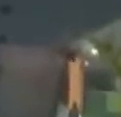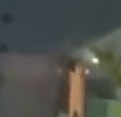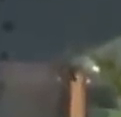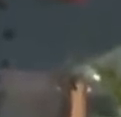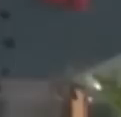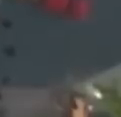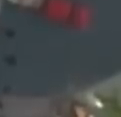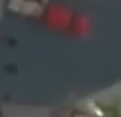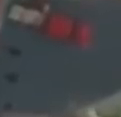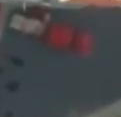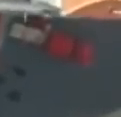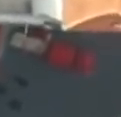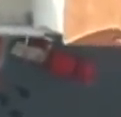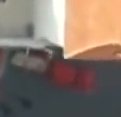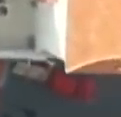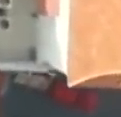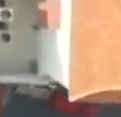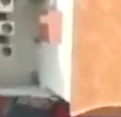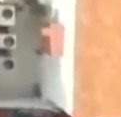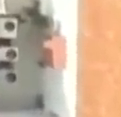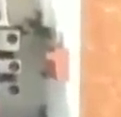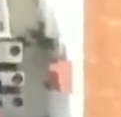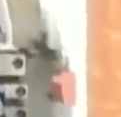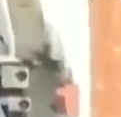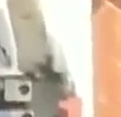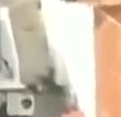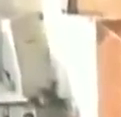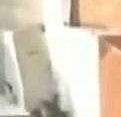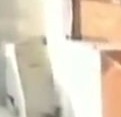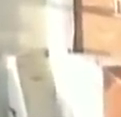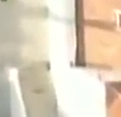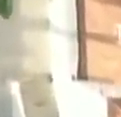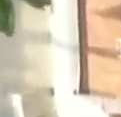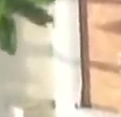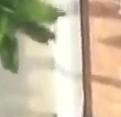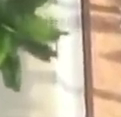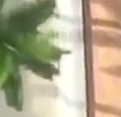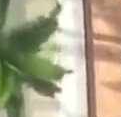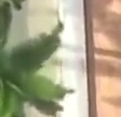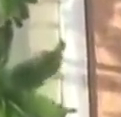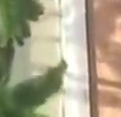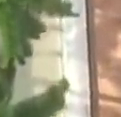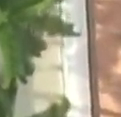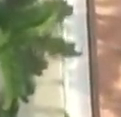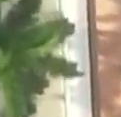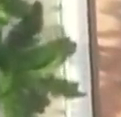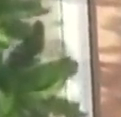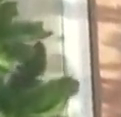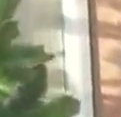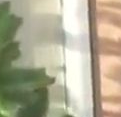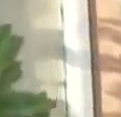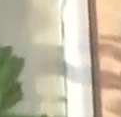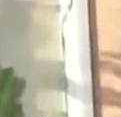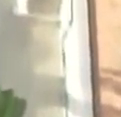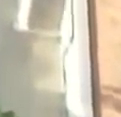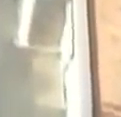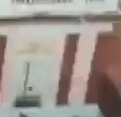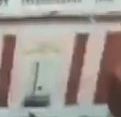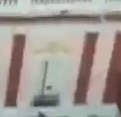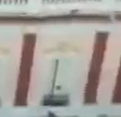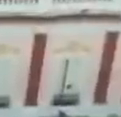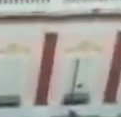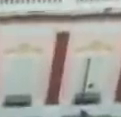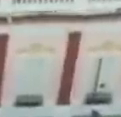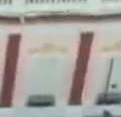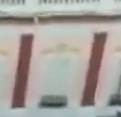reunión de trabajo con las jefas y jefes de las zonas educativas del país como parte del inicio del año escolar. En el